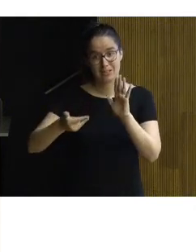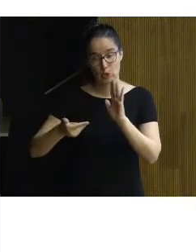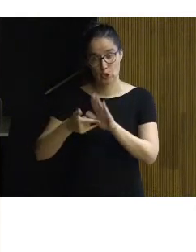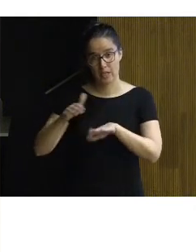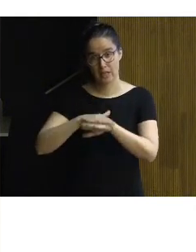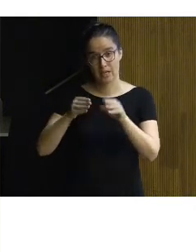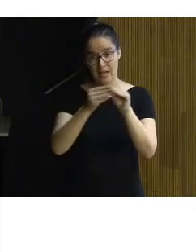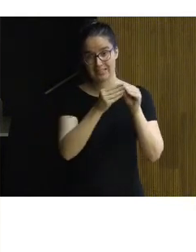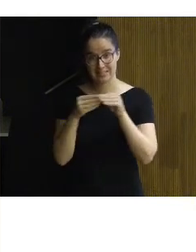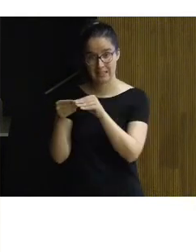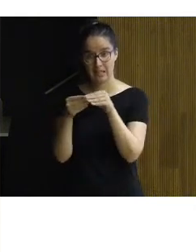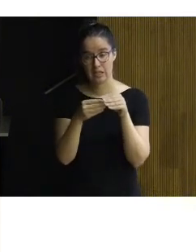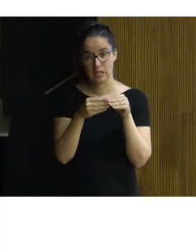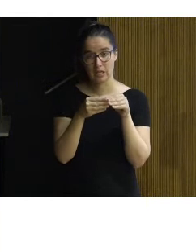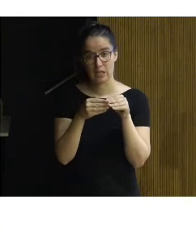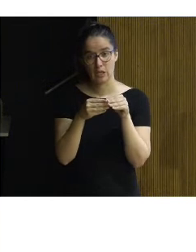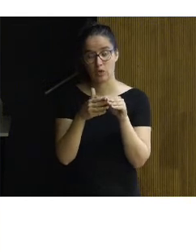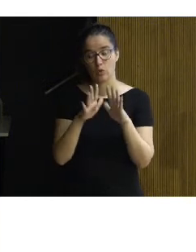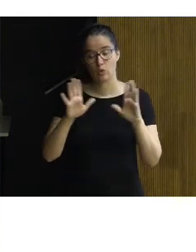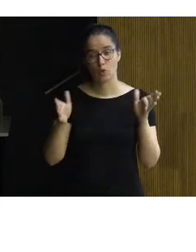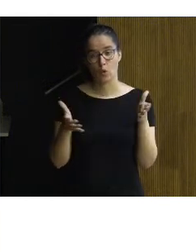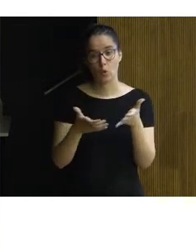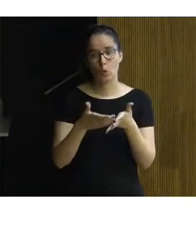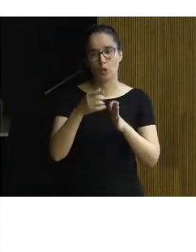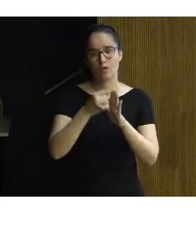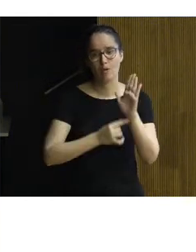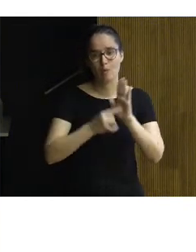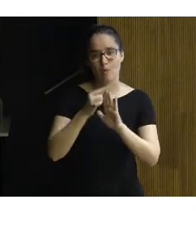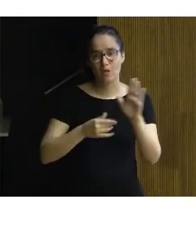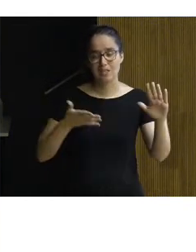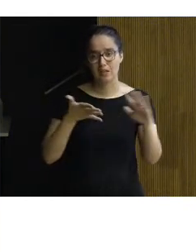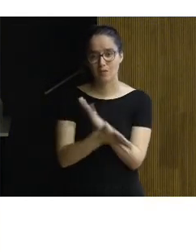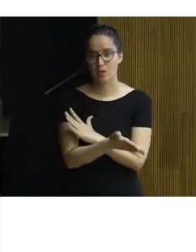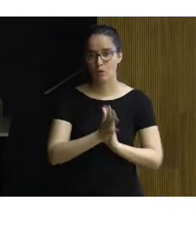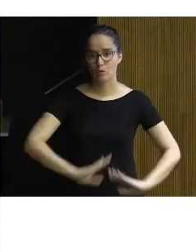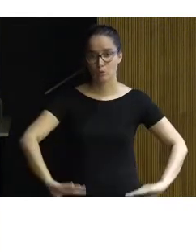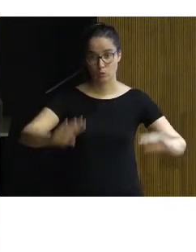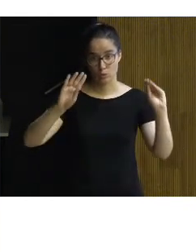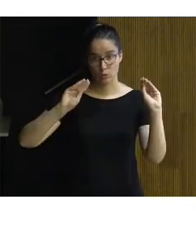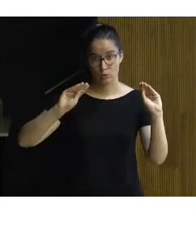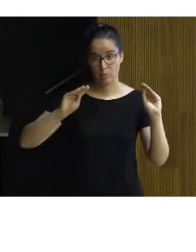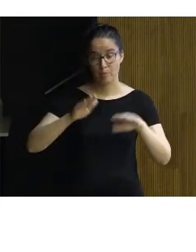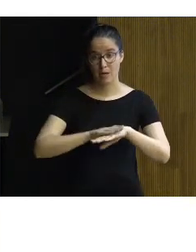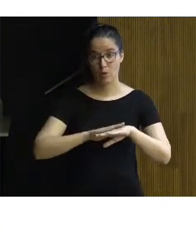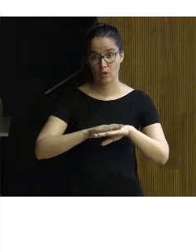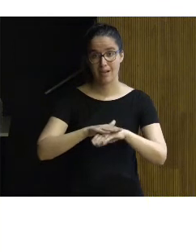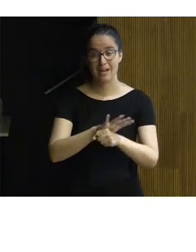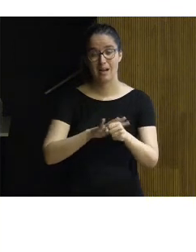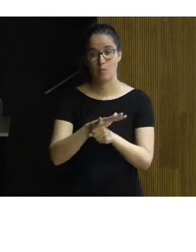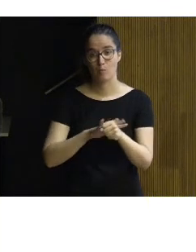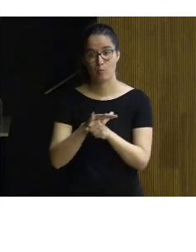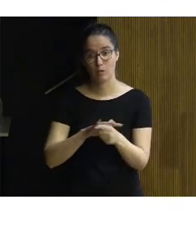estándar con un conjunto articulado de medidas la definición de las medidas perdón el ámbito de